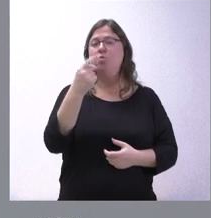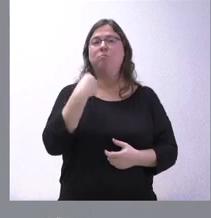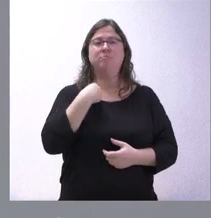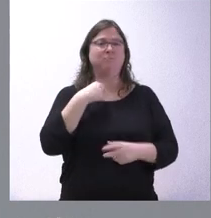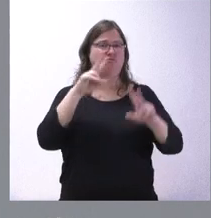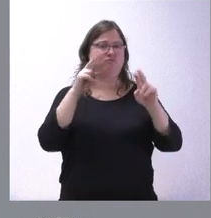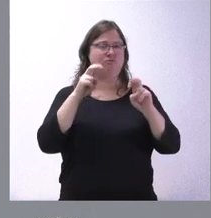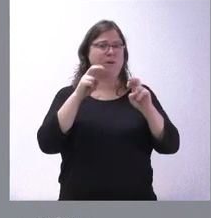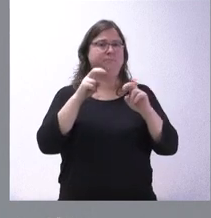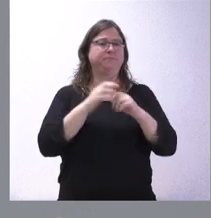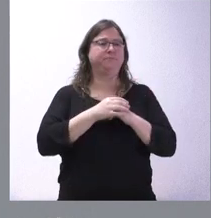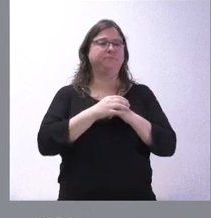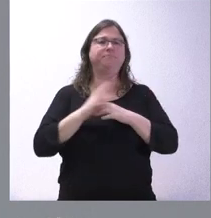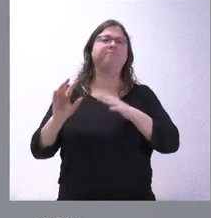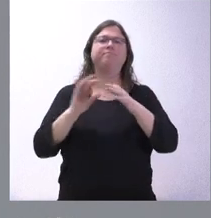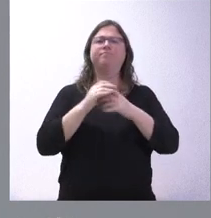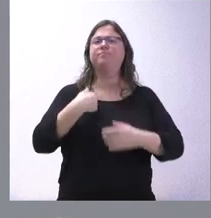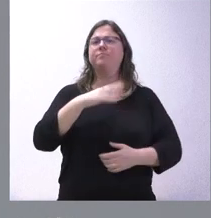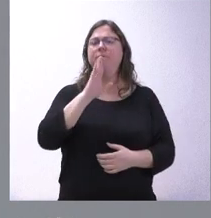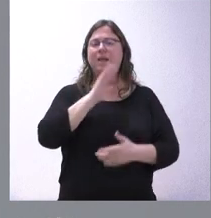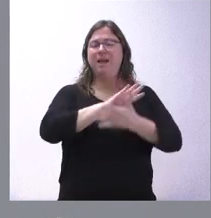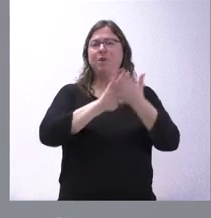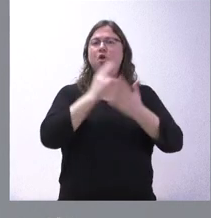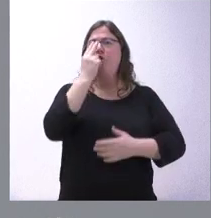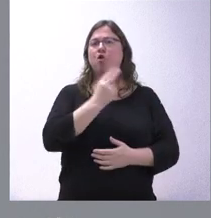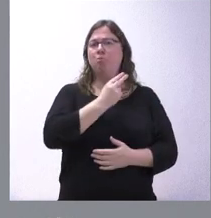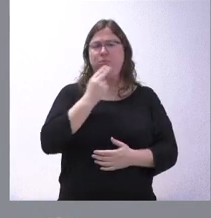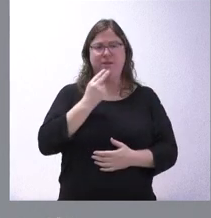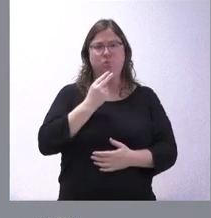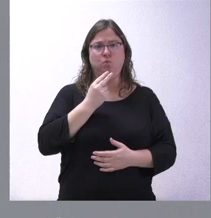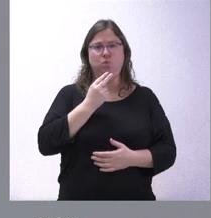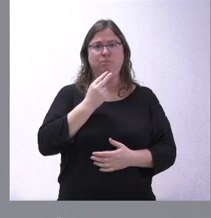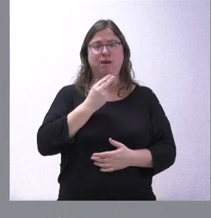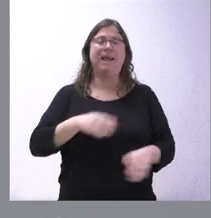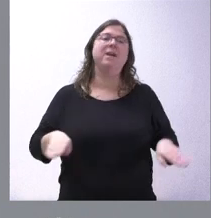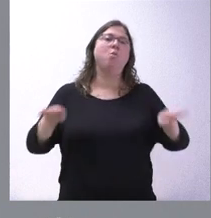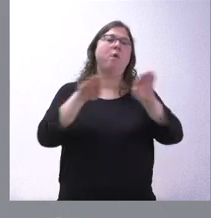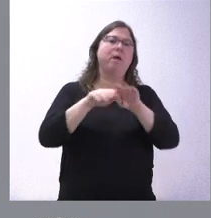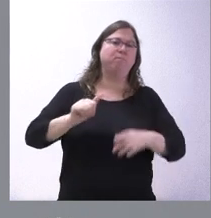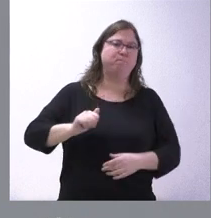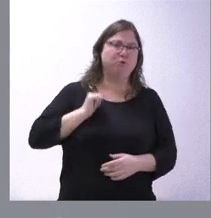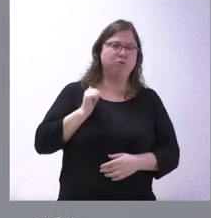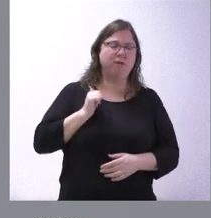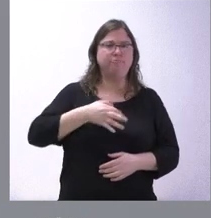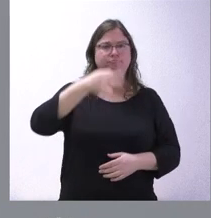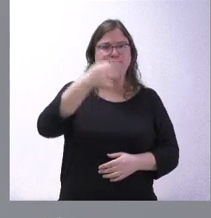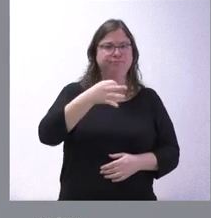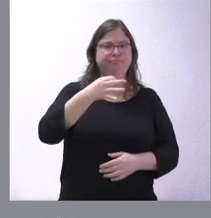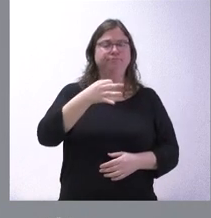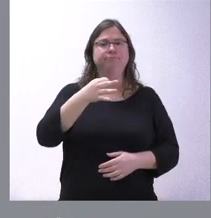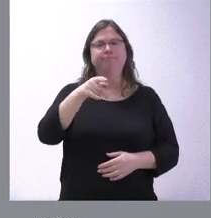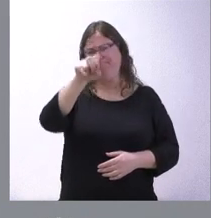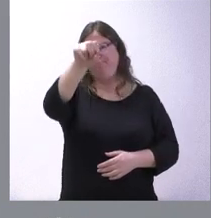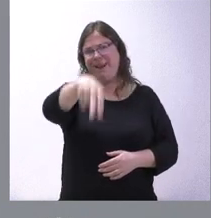que ver, como usted ha planteado, de nuestro compromiso con la igualdad de oportunidades. Efectivamente, tiene nuestra